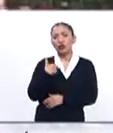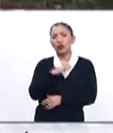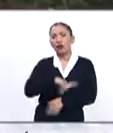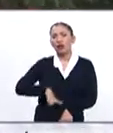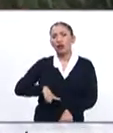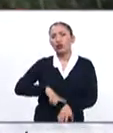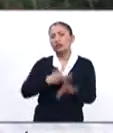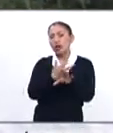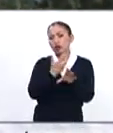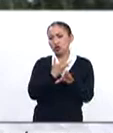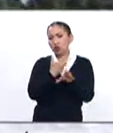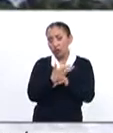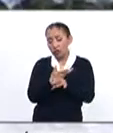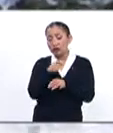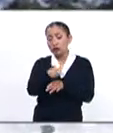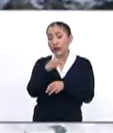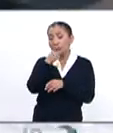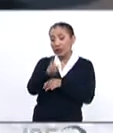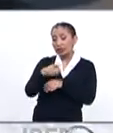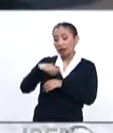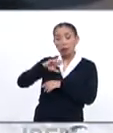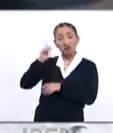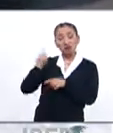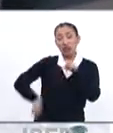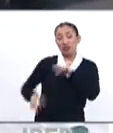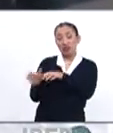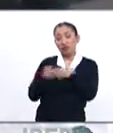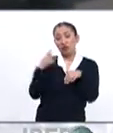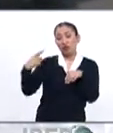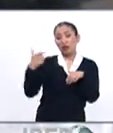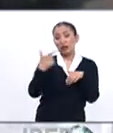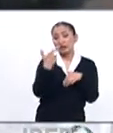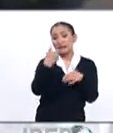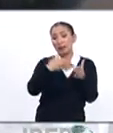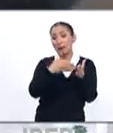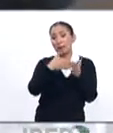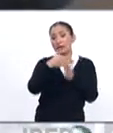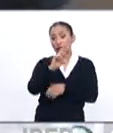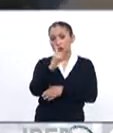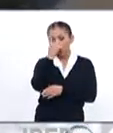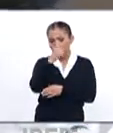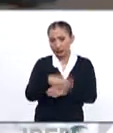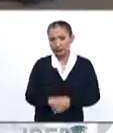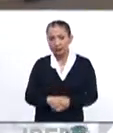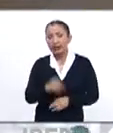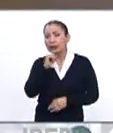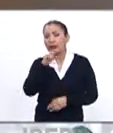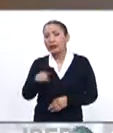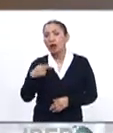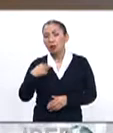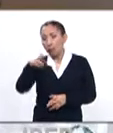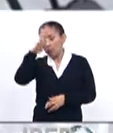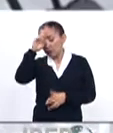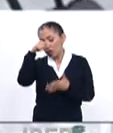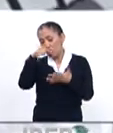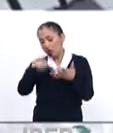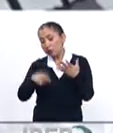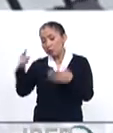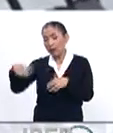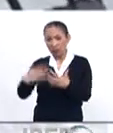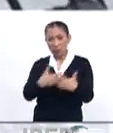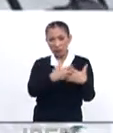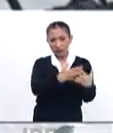por el gobierno de los Estados Unidos, que contemplan la congelación de activos por 7 mil millones de dólares, así como restricciones para que las